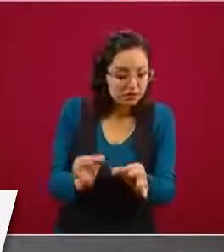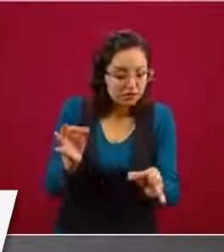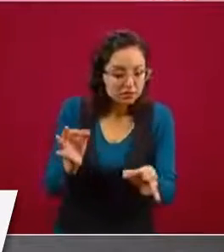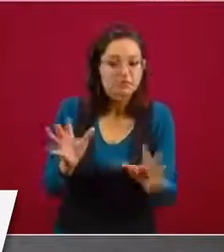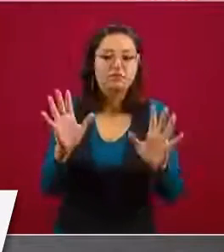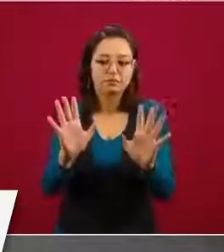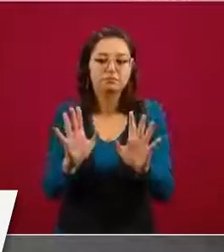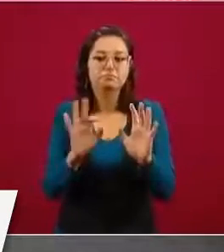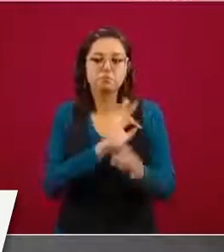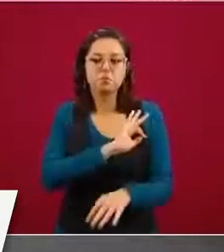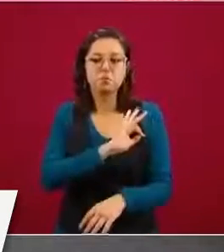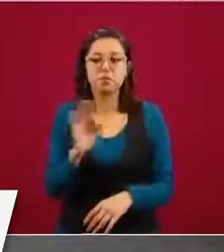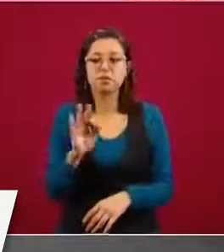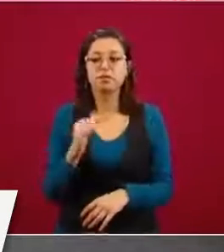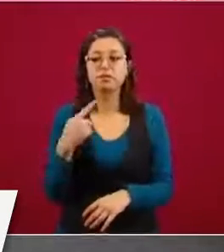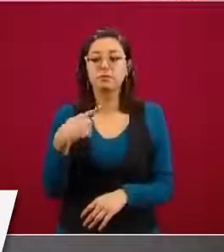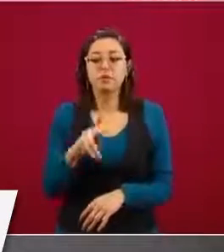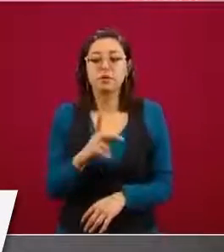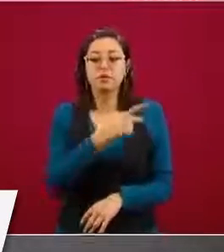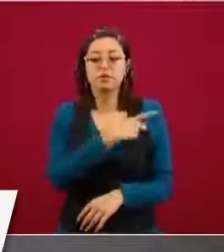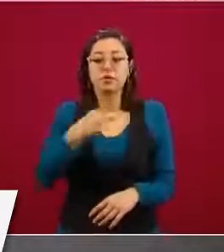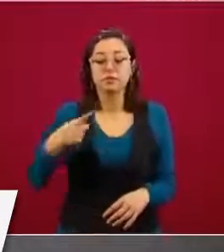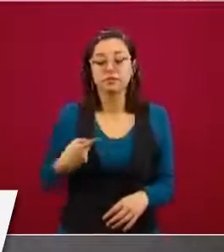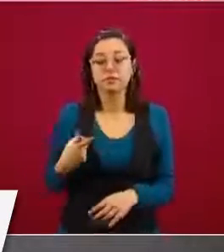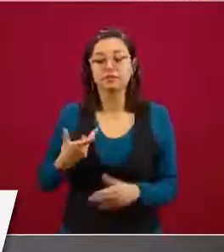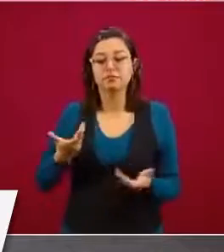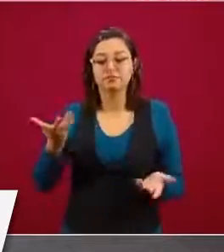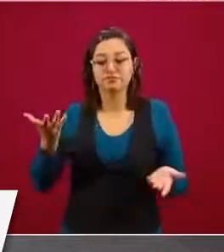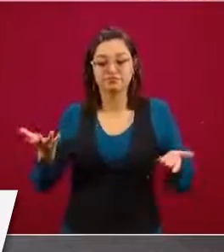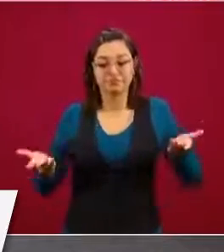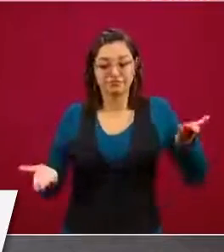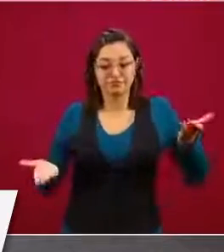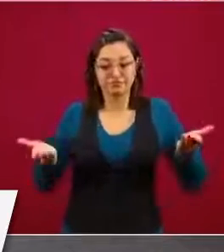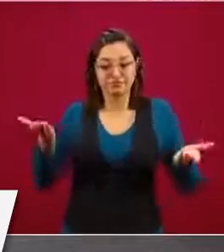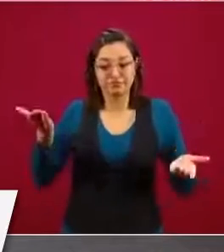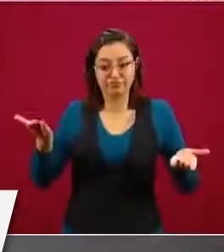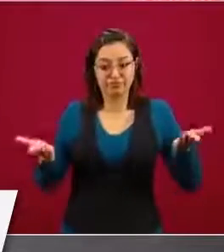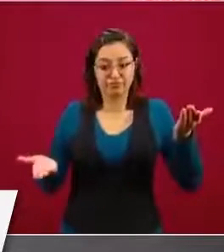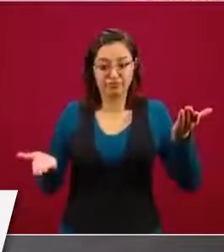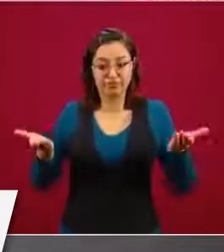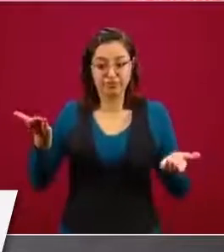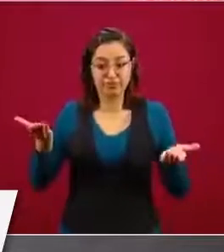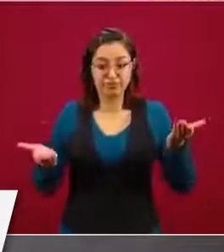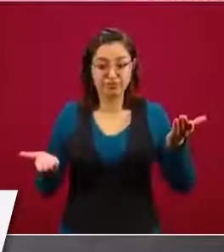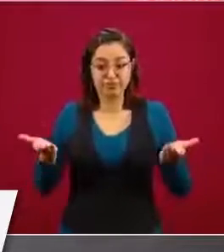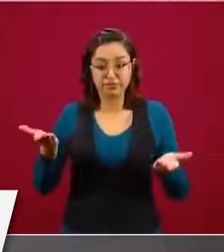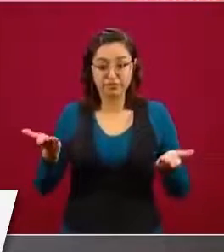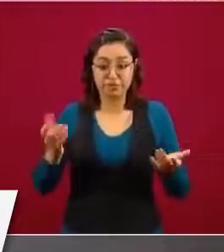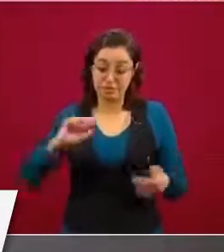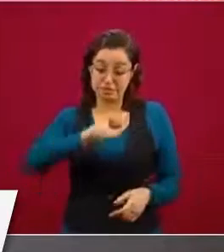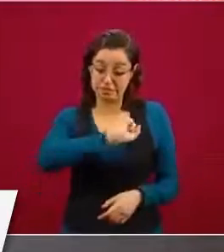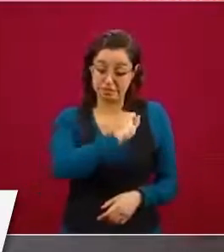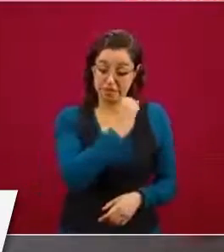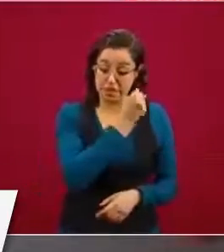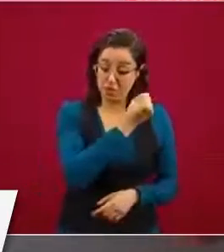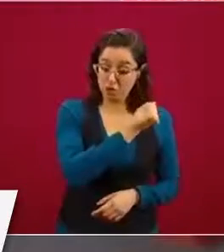de conseguir los equilibrios entre lo sanitario